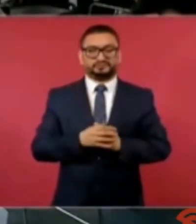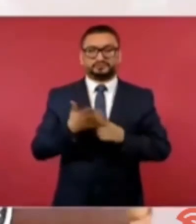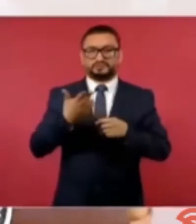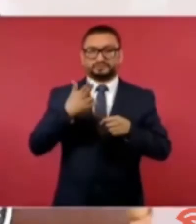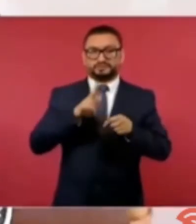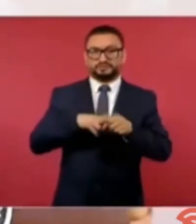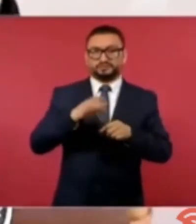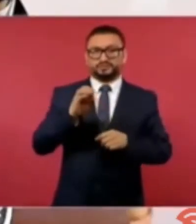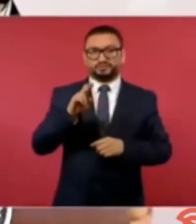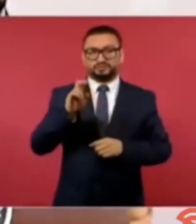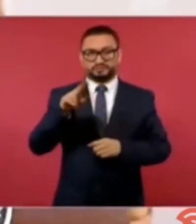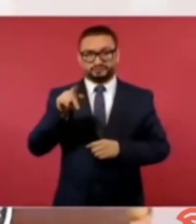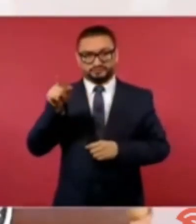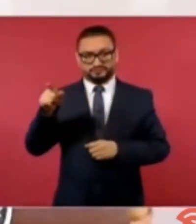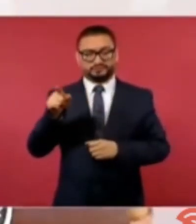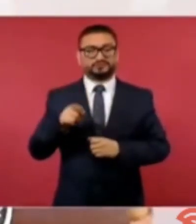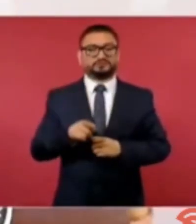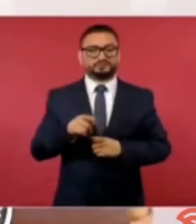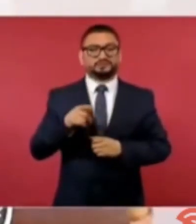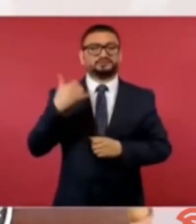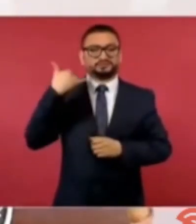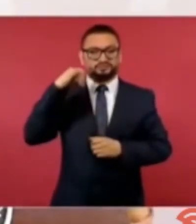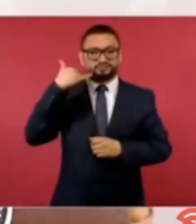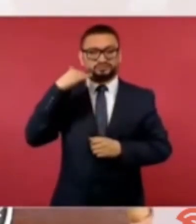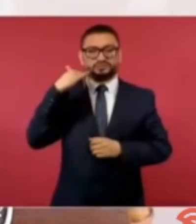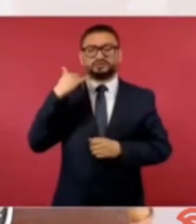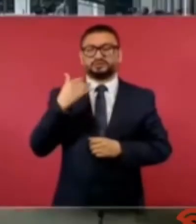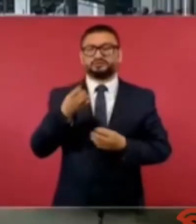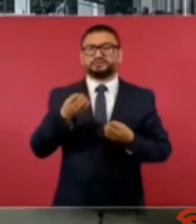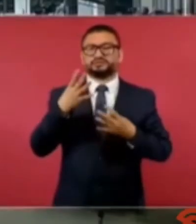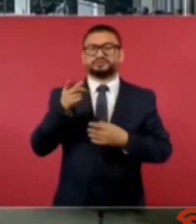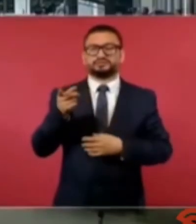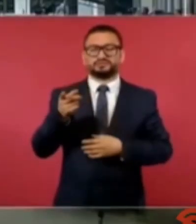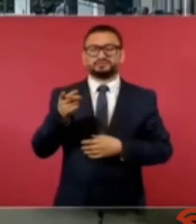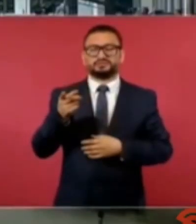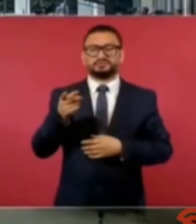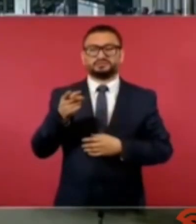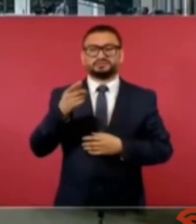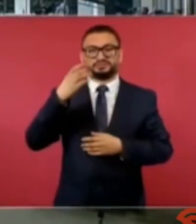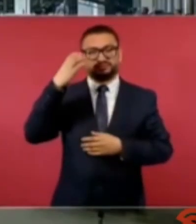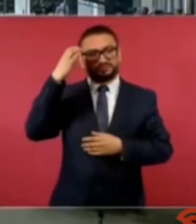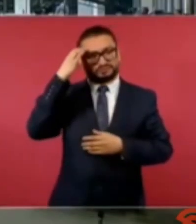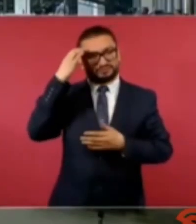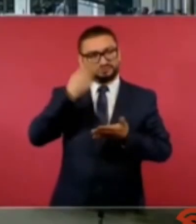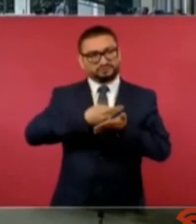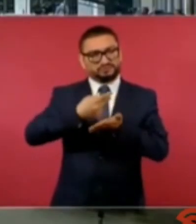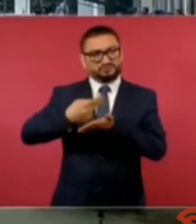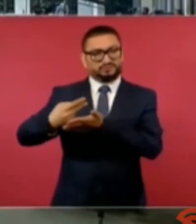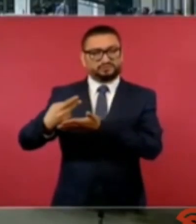Orán de Yucatán ¿cuántos? camas 300